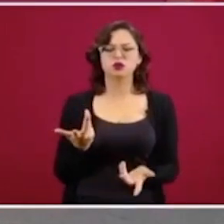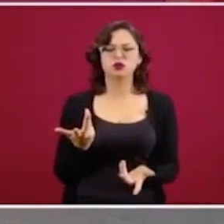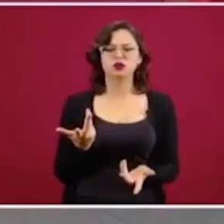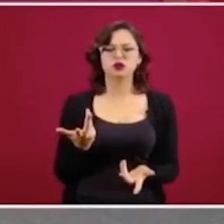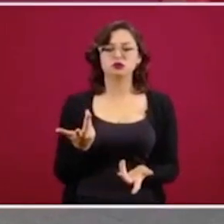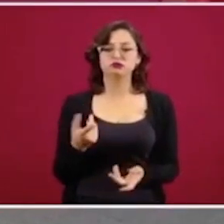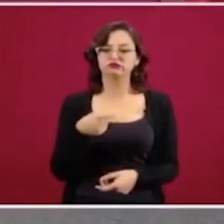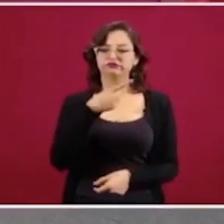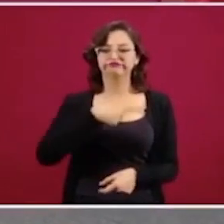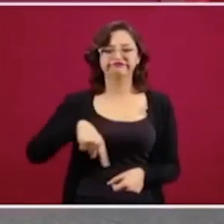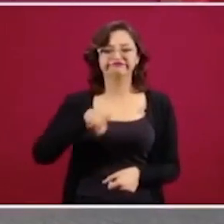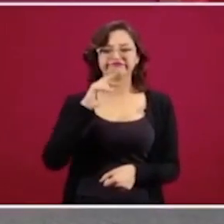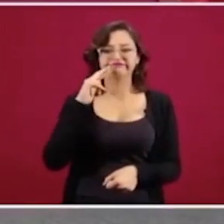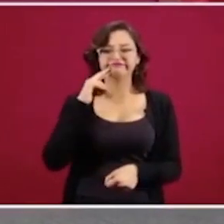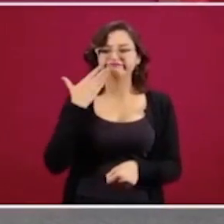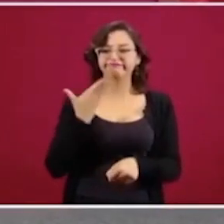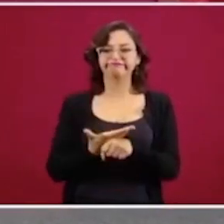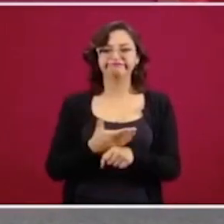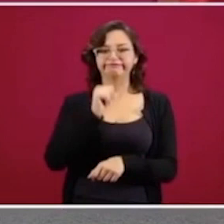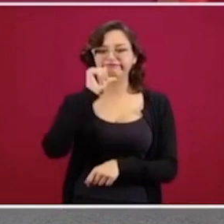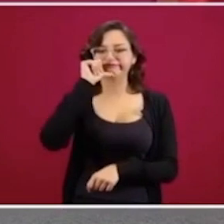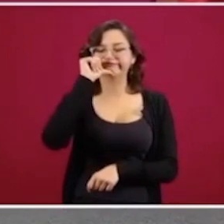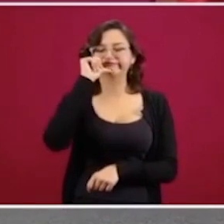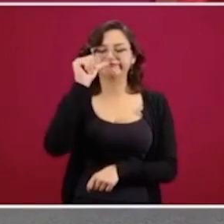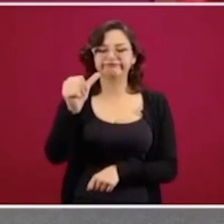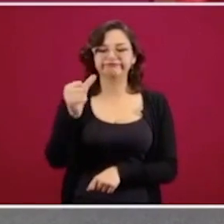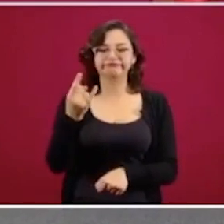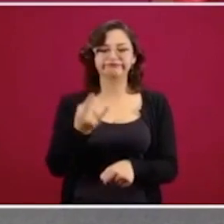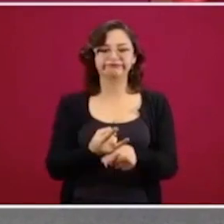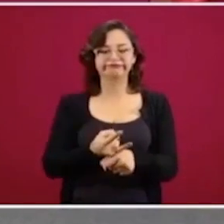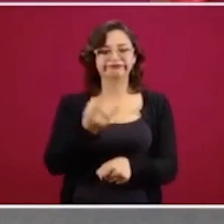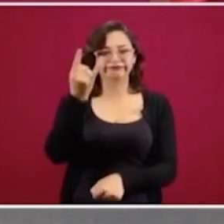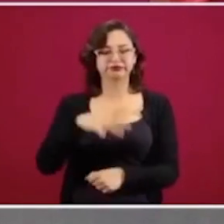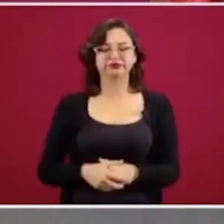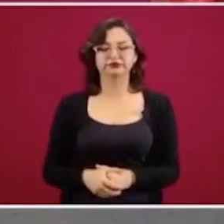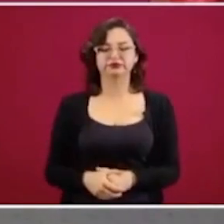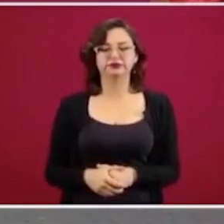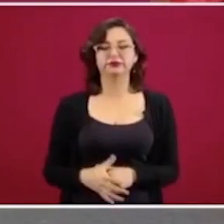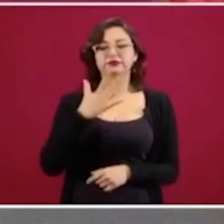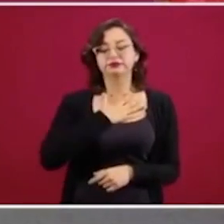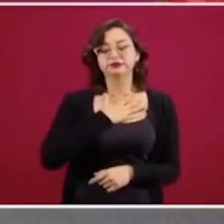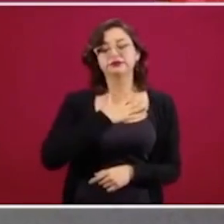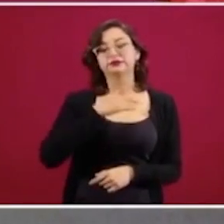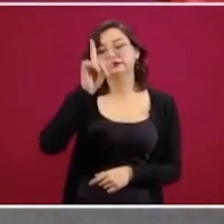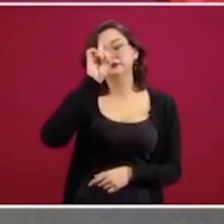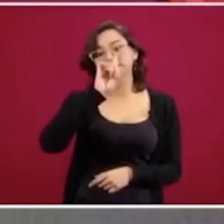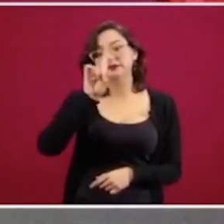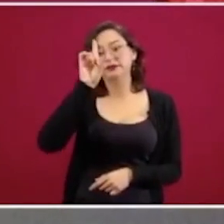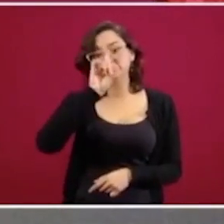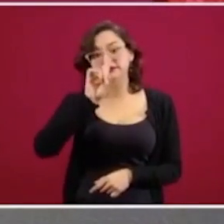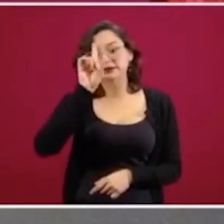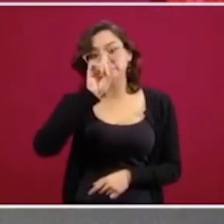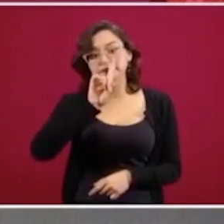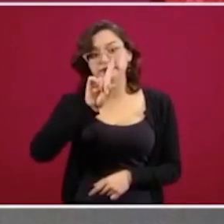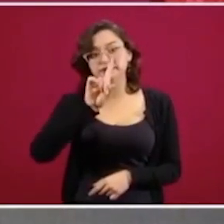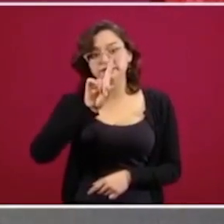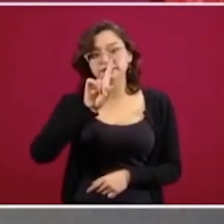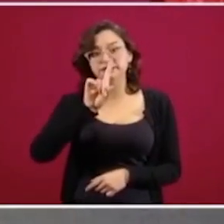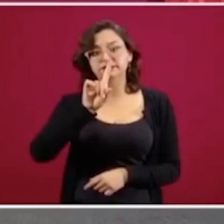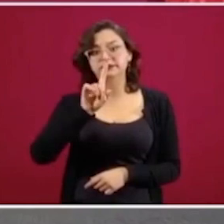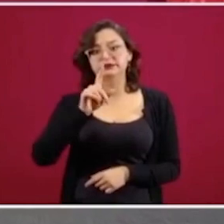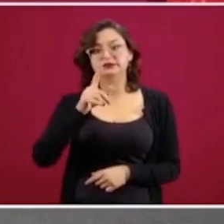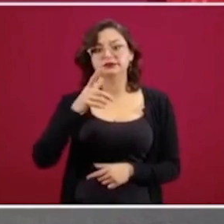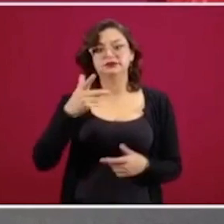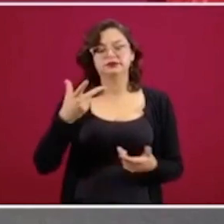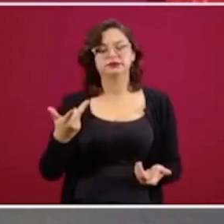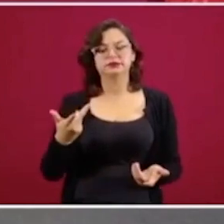con su responsabilidad. Mi recomendación es que no